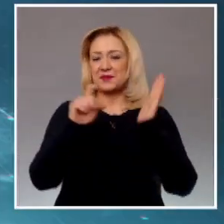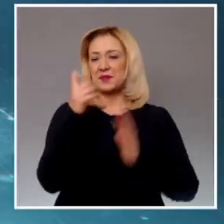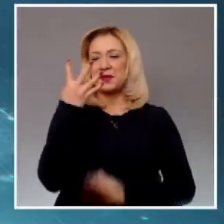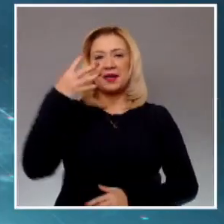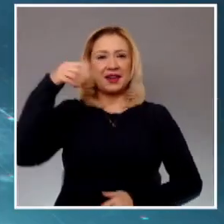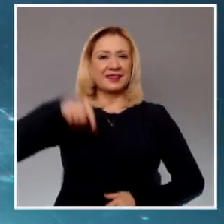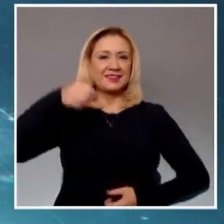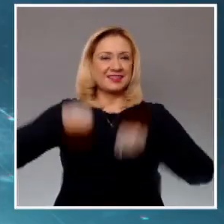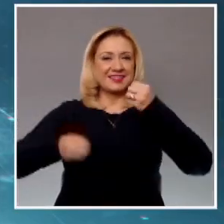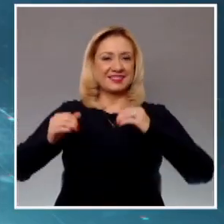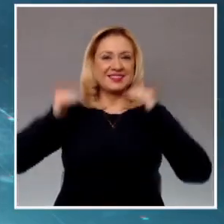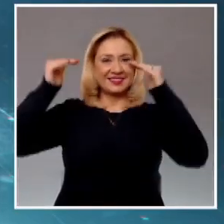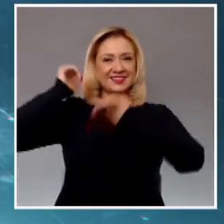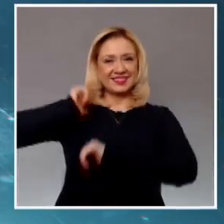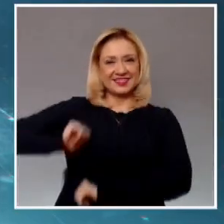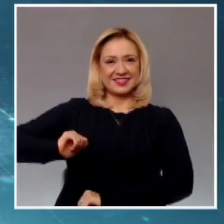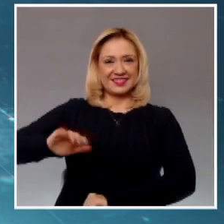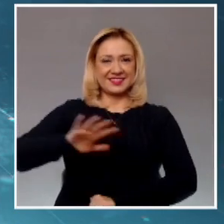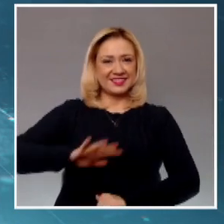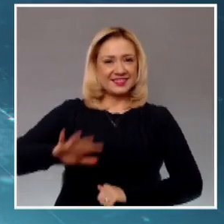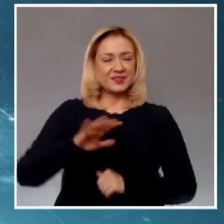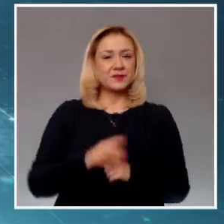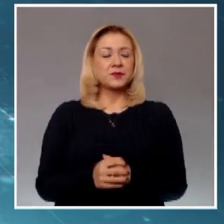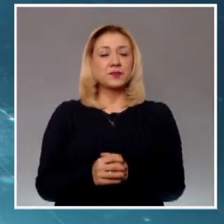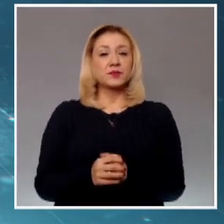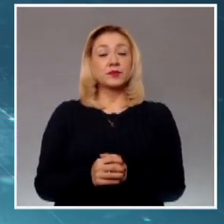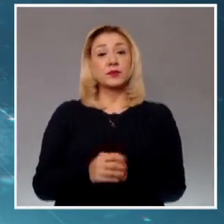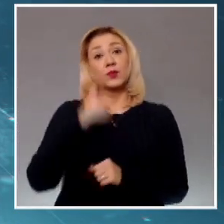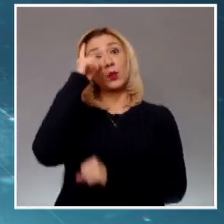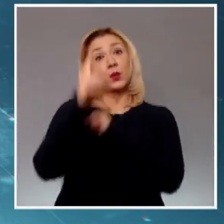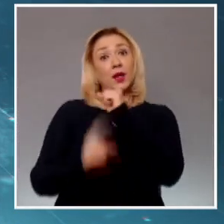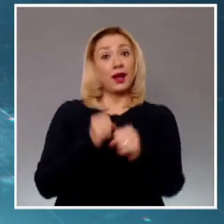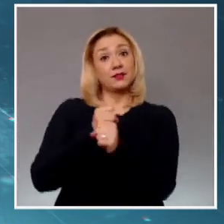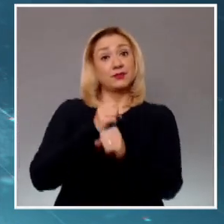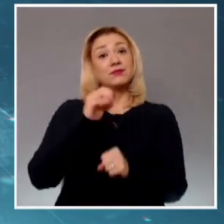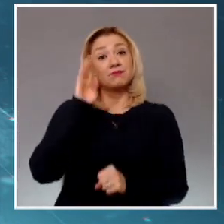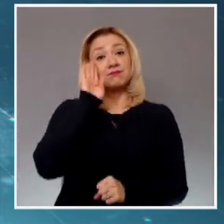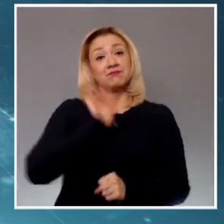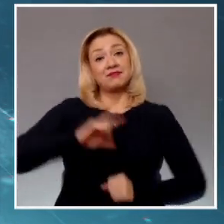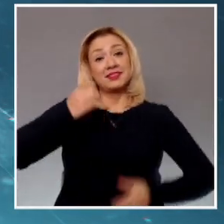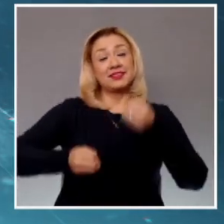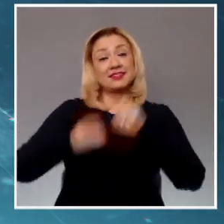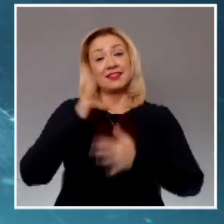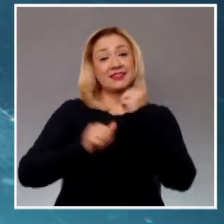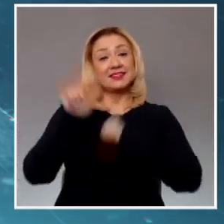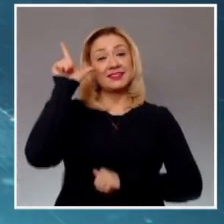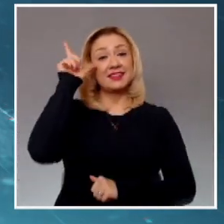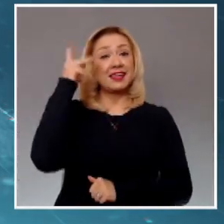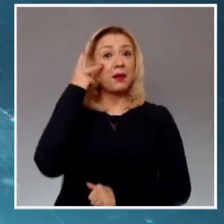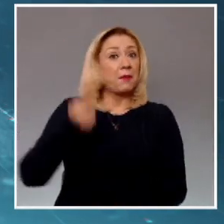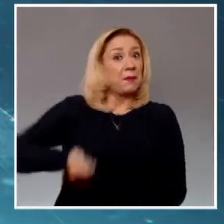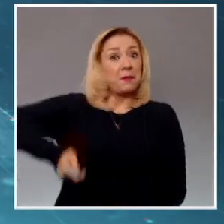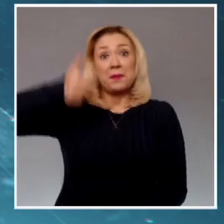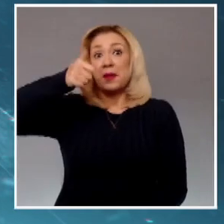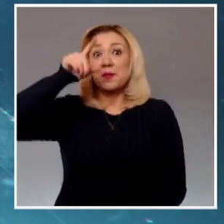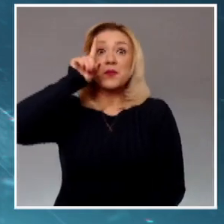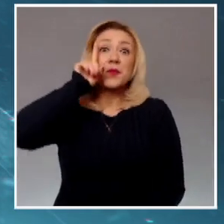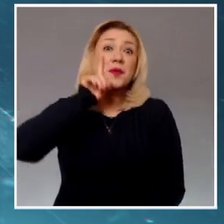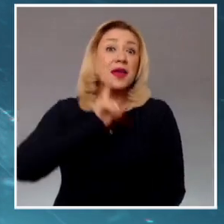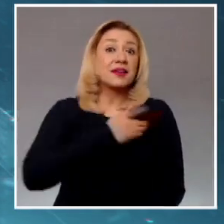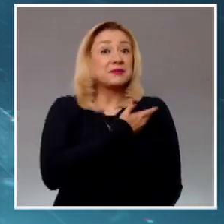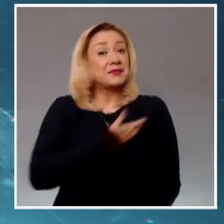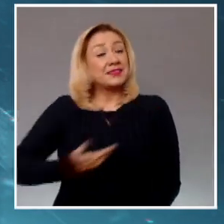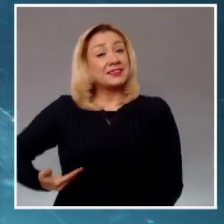Se cumple un año de que la ministra Norma Lucía Piña se convirtió en la primera mujer en presidir la Suprema Corte